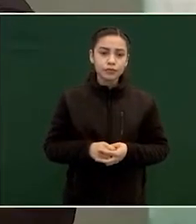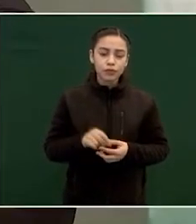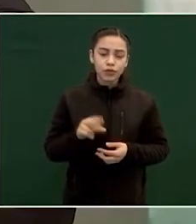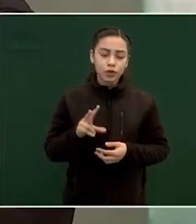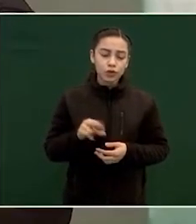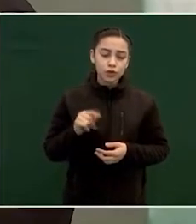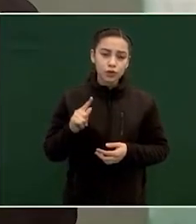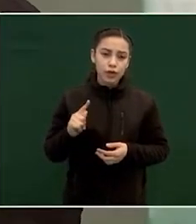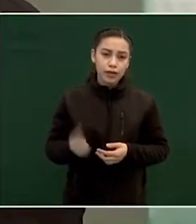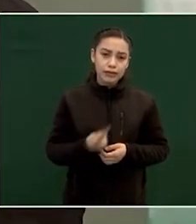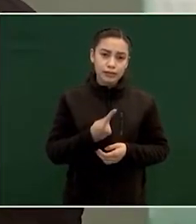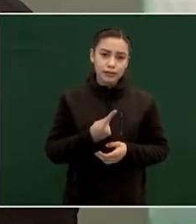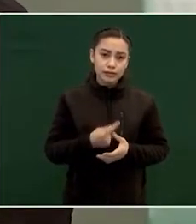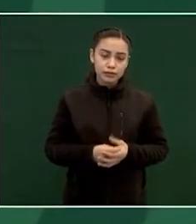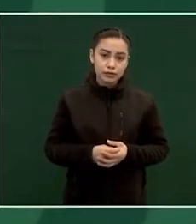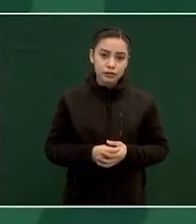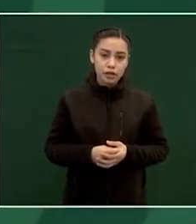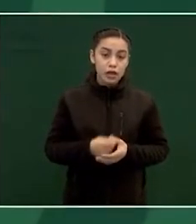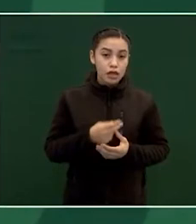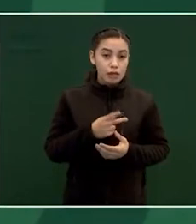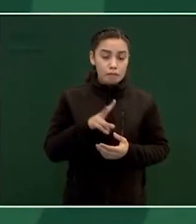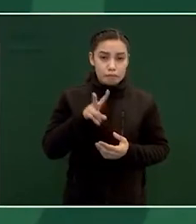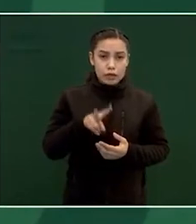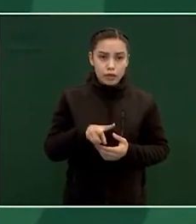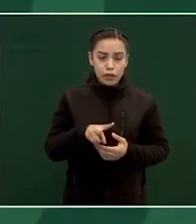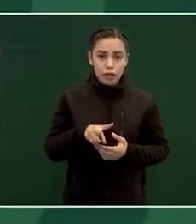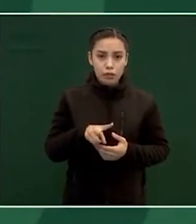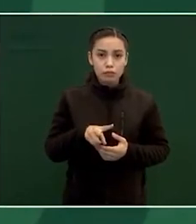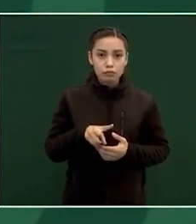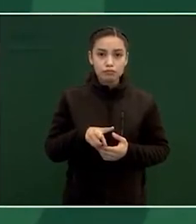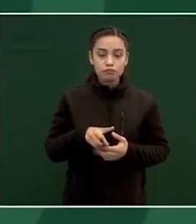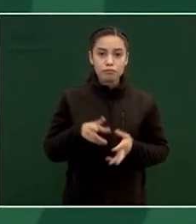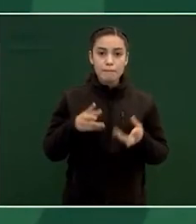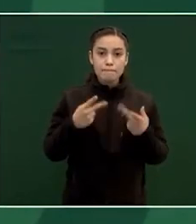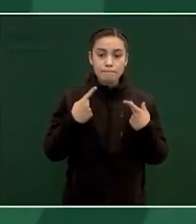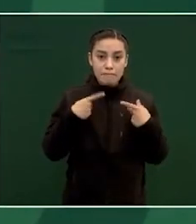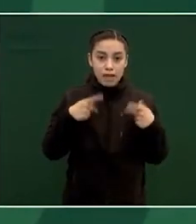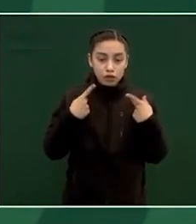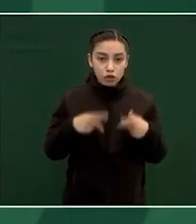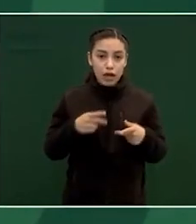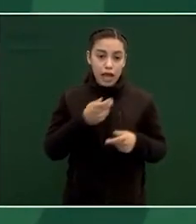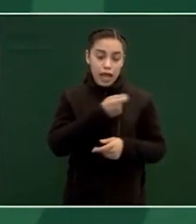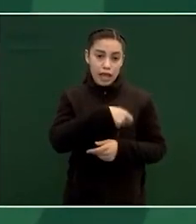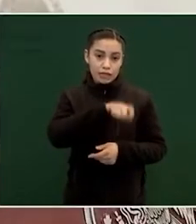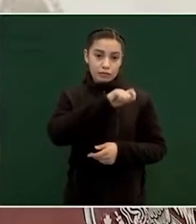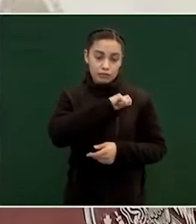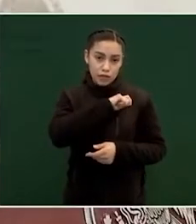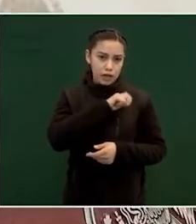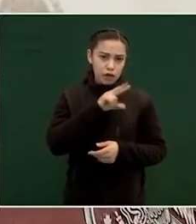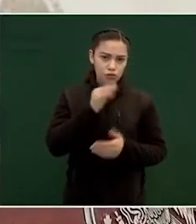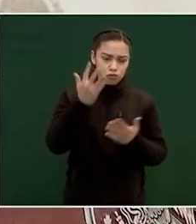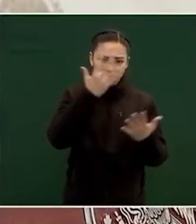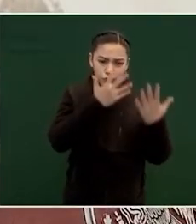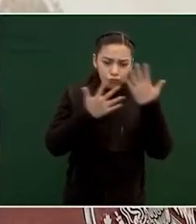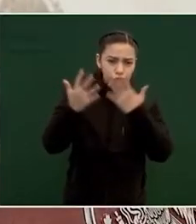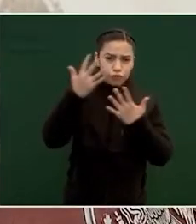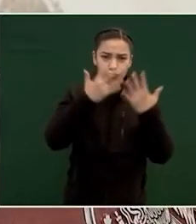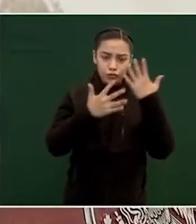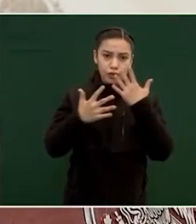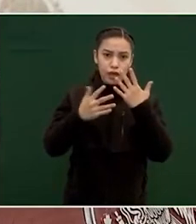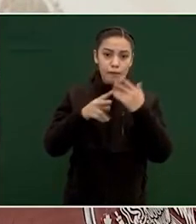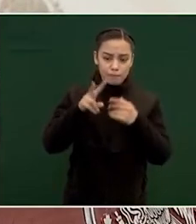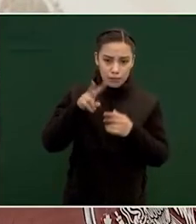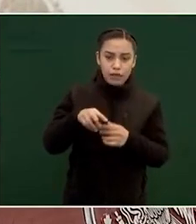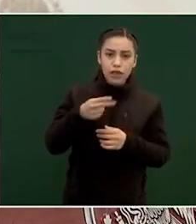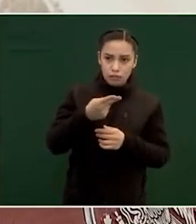y que no se confunda al pueblo español que respetamos y admiramos tanto